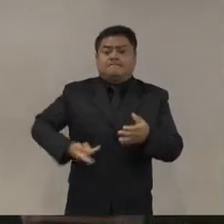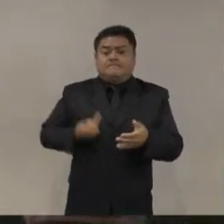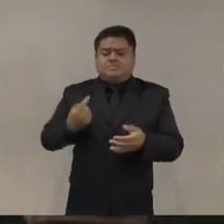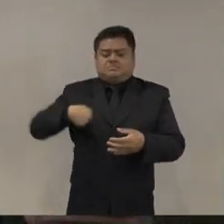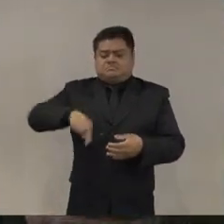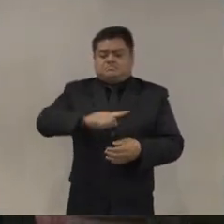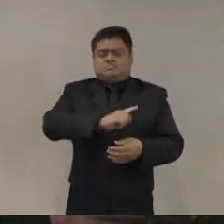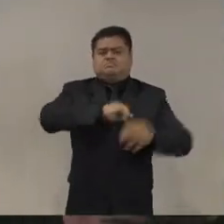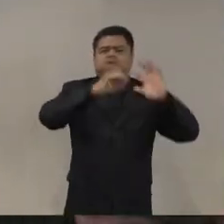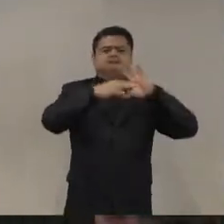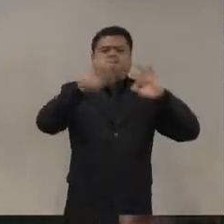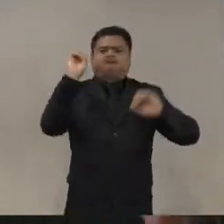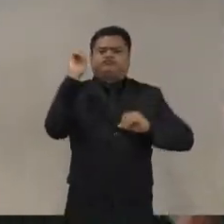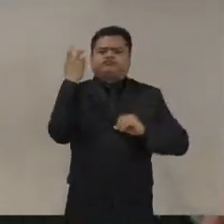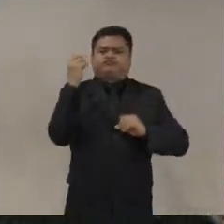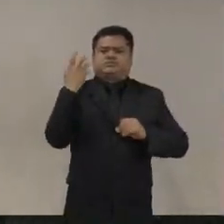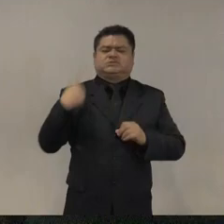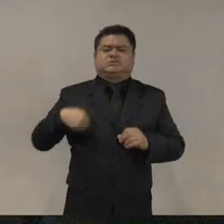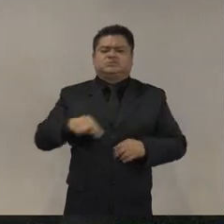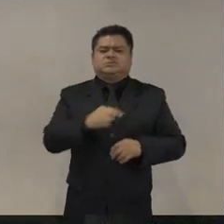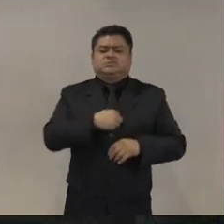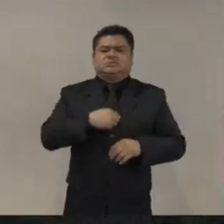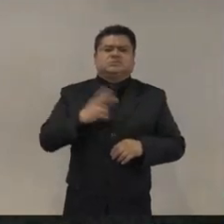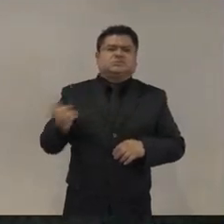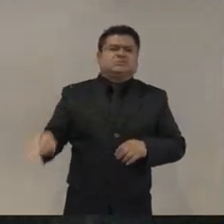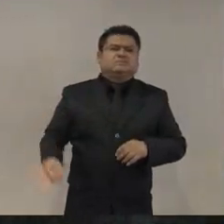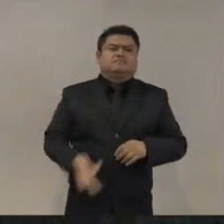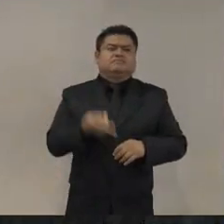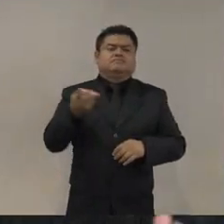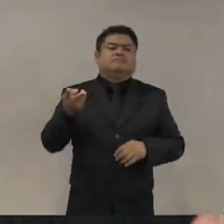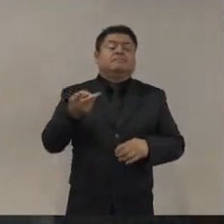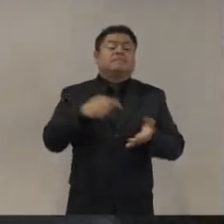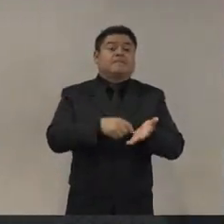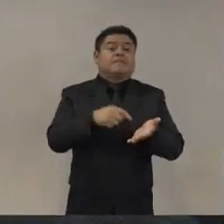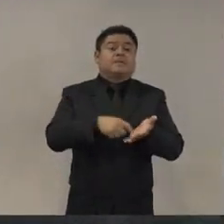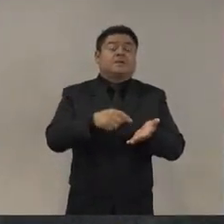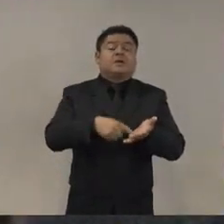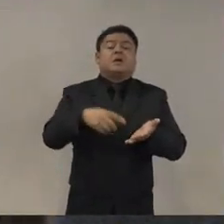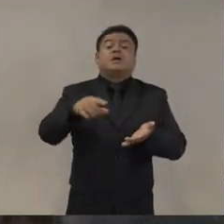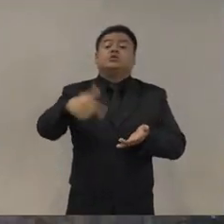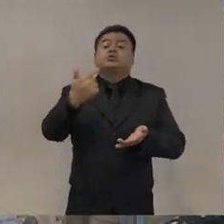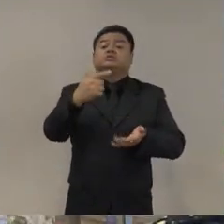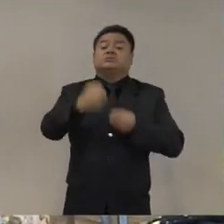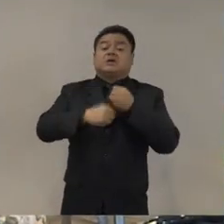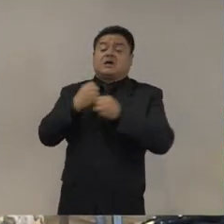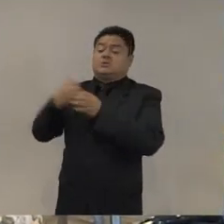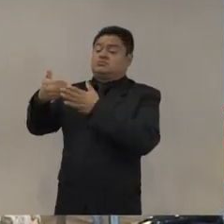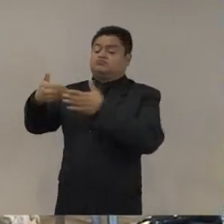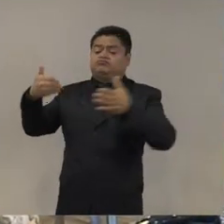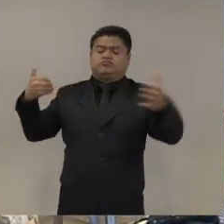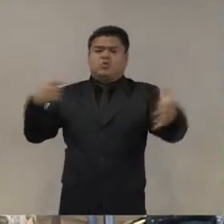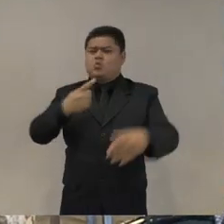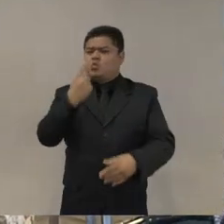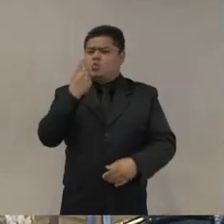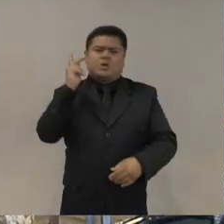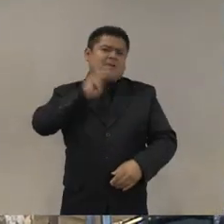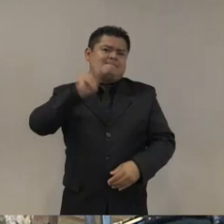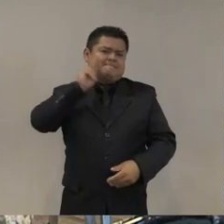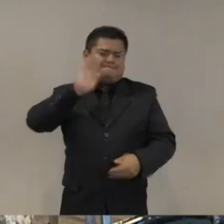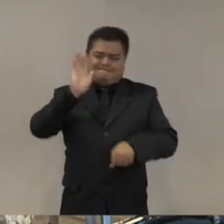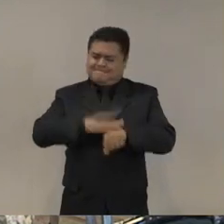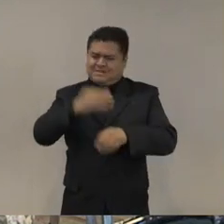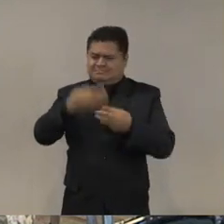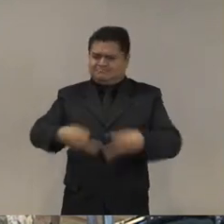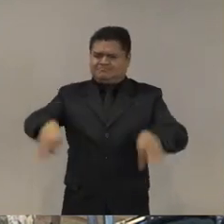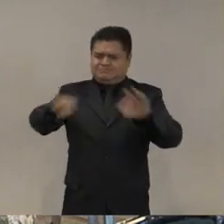vamos a exponer, ¿qué nos dice la principal evidencia de los últimos 12 años? Cuando yo pienso en la principal evidencia, lo primero